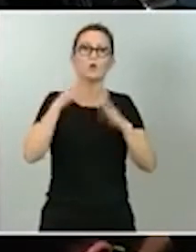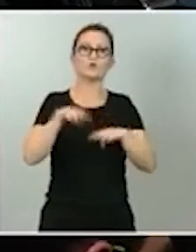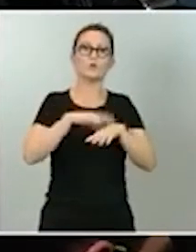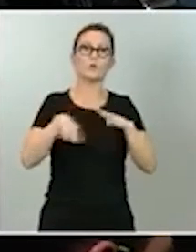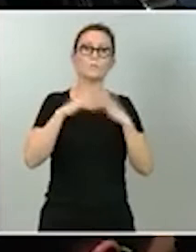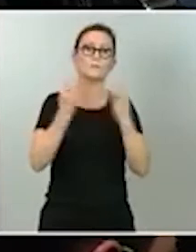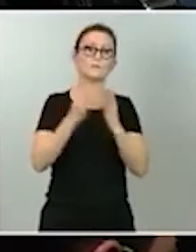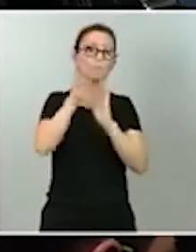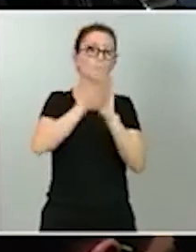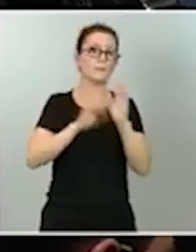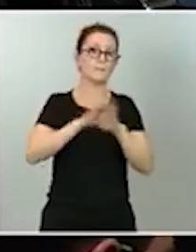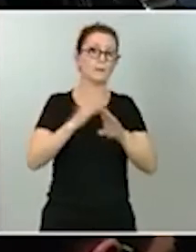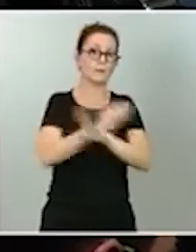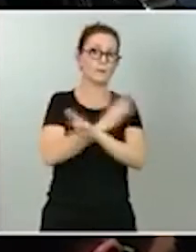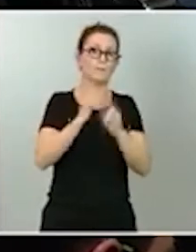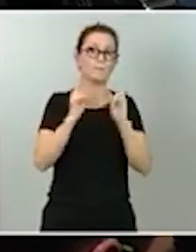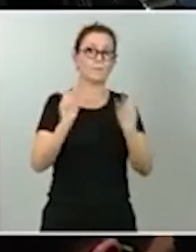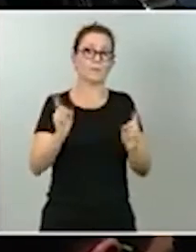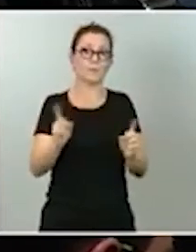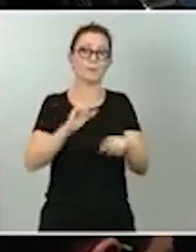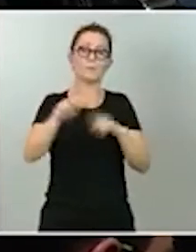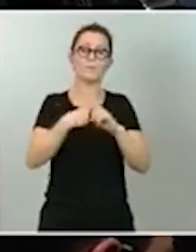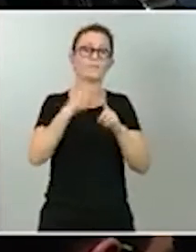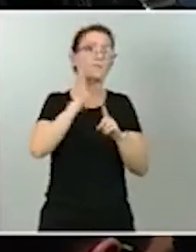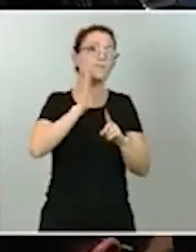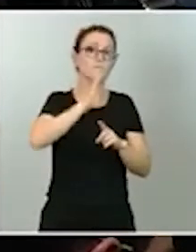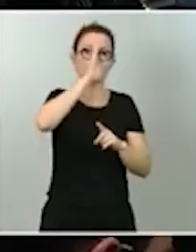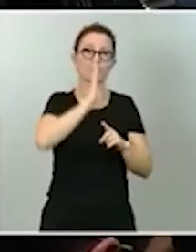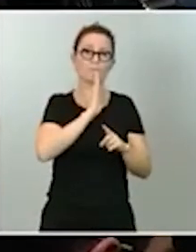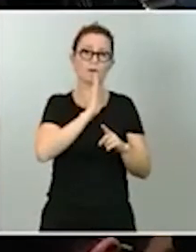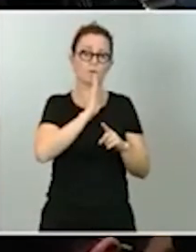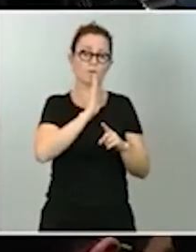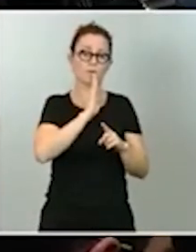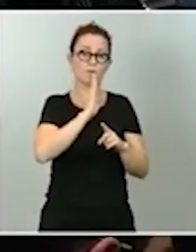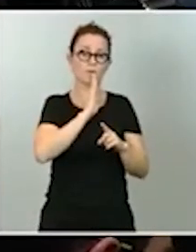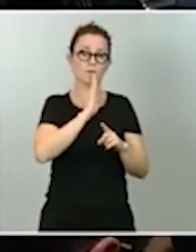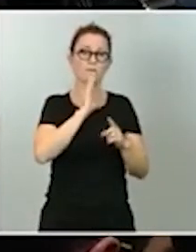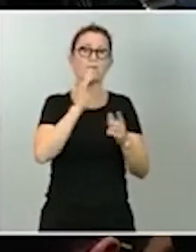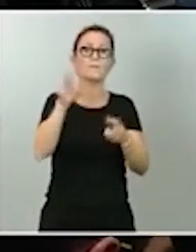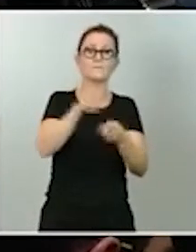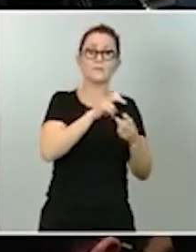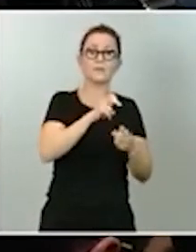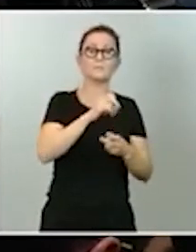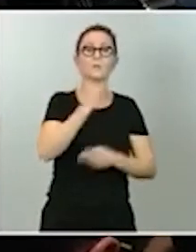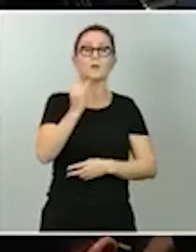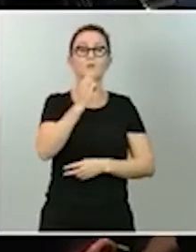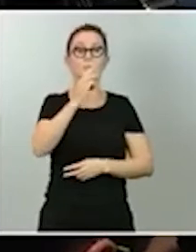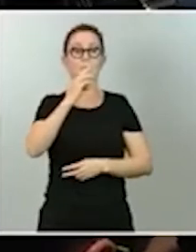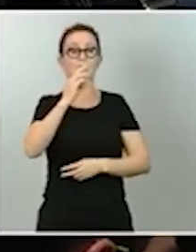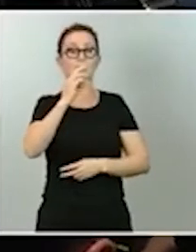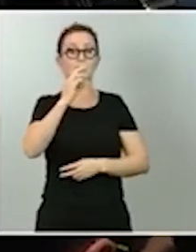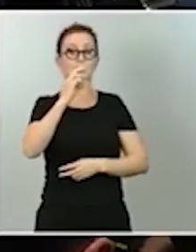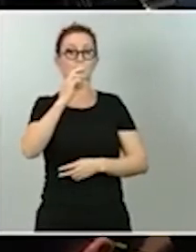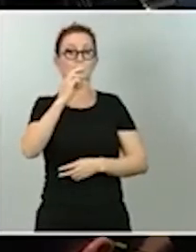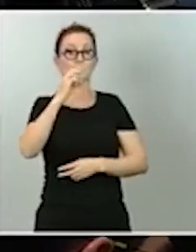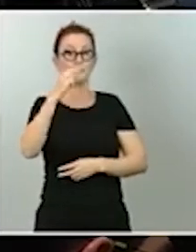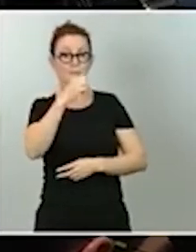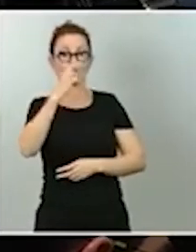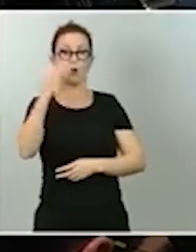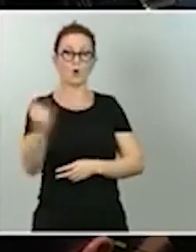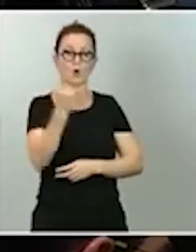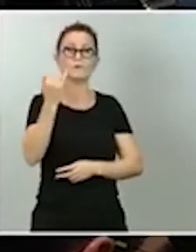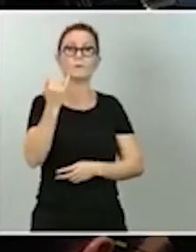Prevención y Lucha contra el Fraude Fiscal? Con el tema del CGPJ, ¿qué plazos manejan para esa posible